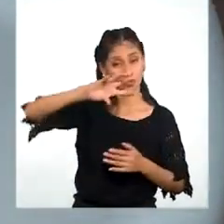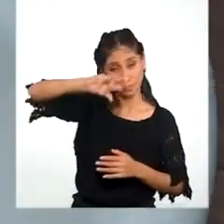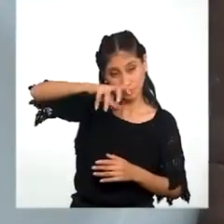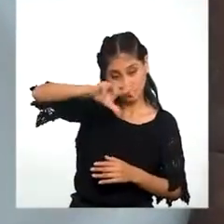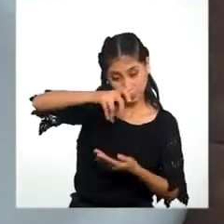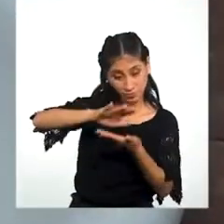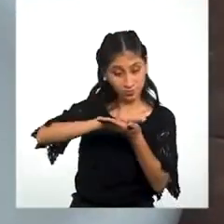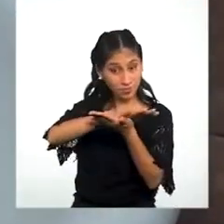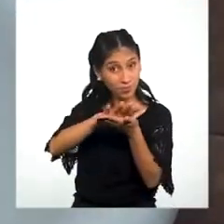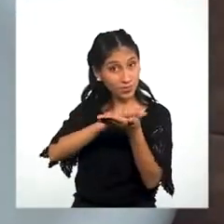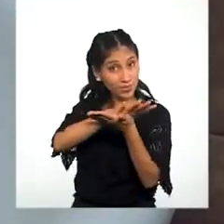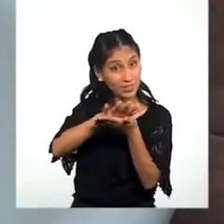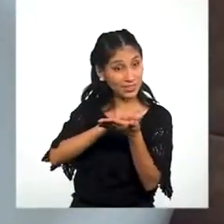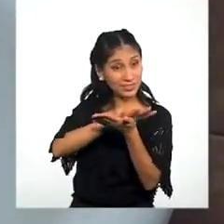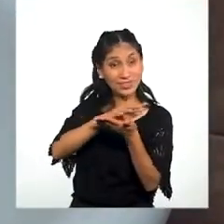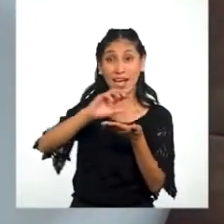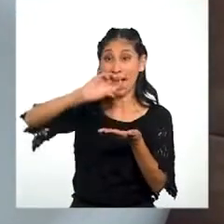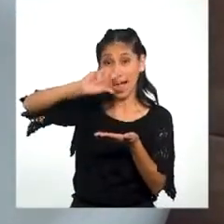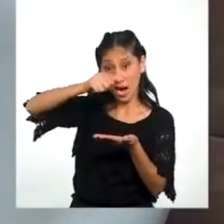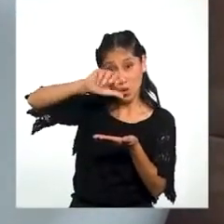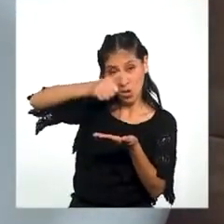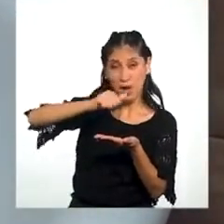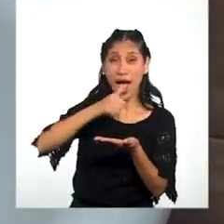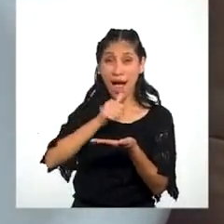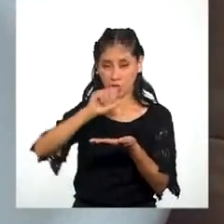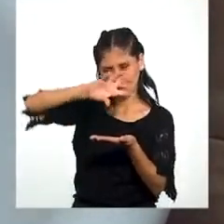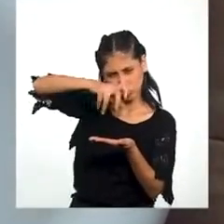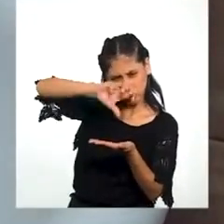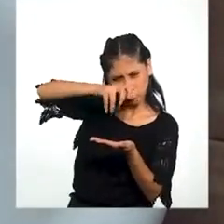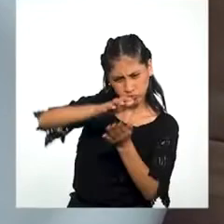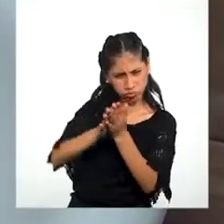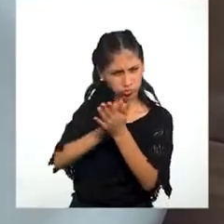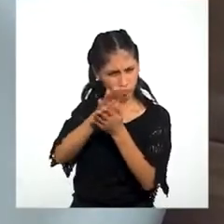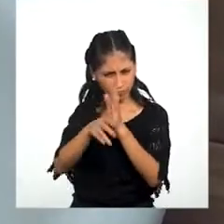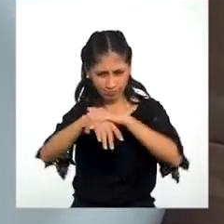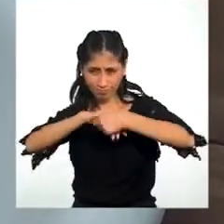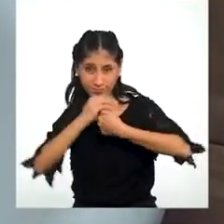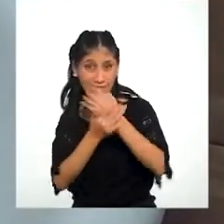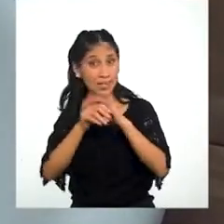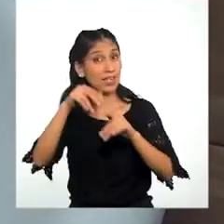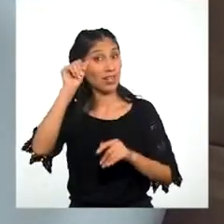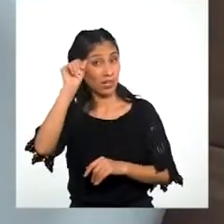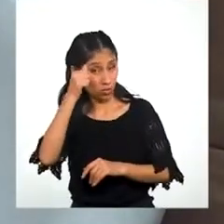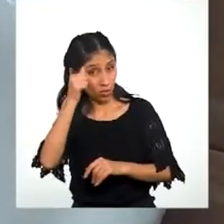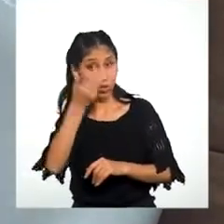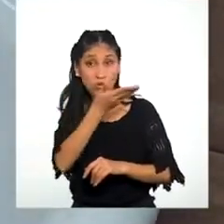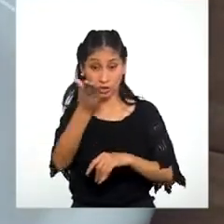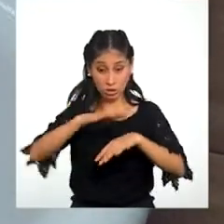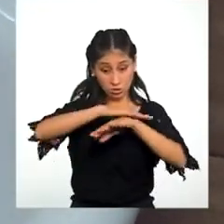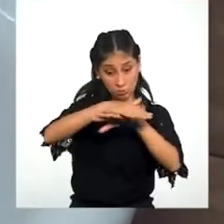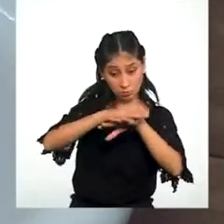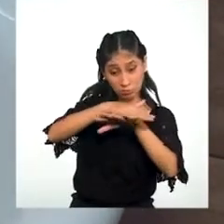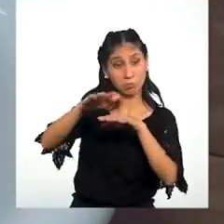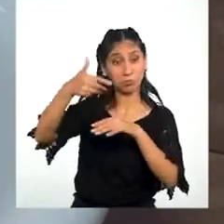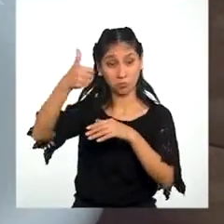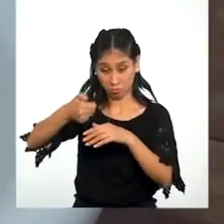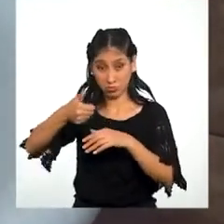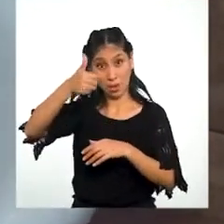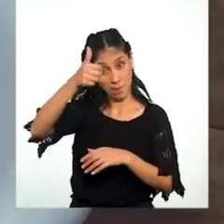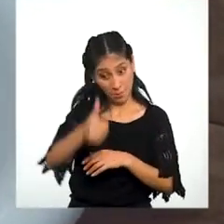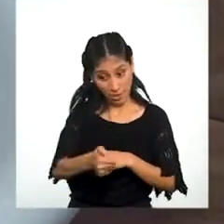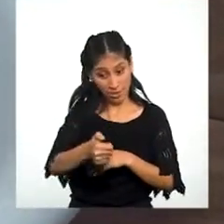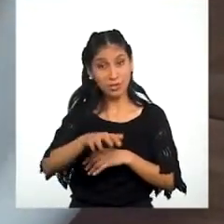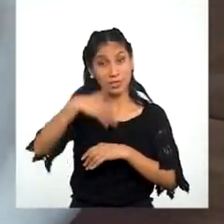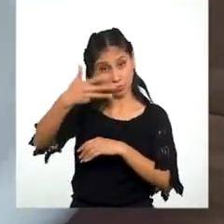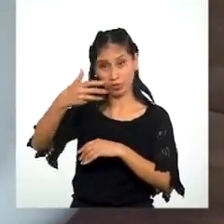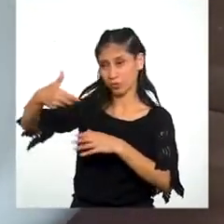Nuestras manos Con agua Recuerde Cerrar el caño Para que el agua No se desperdicie Echamos